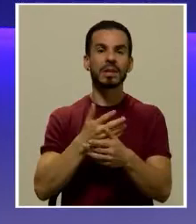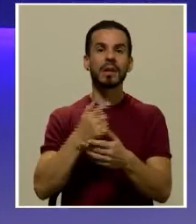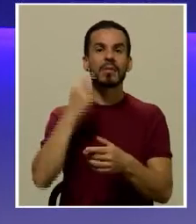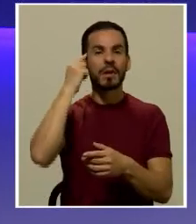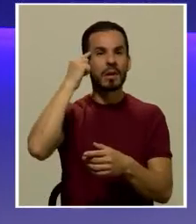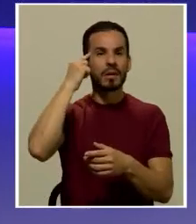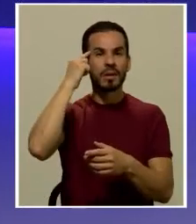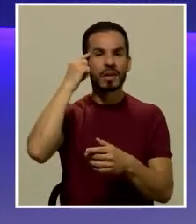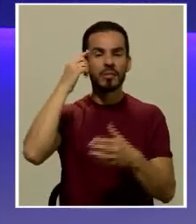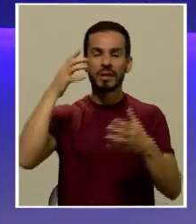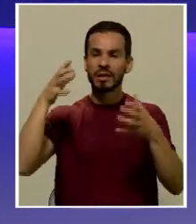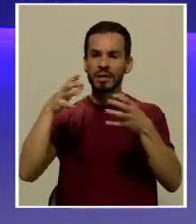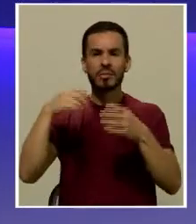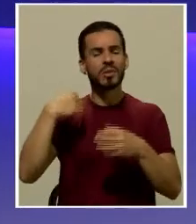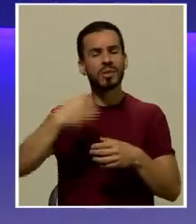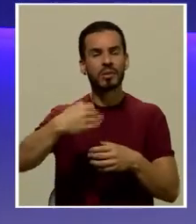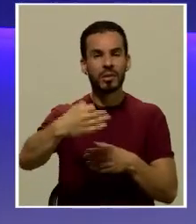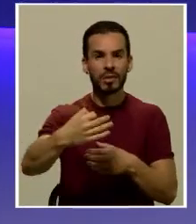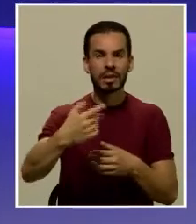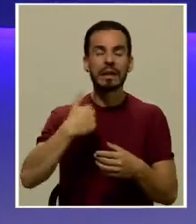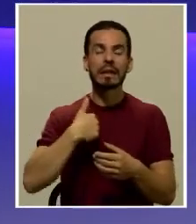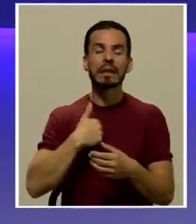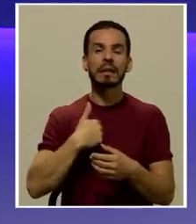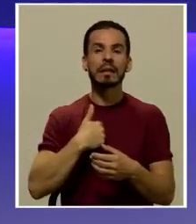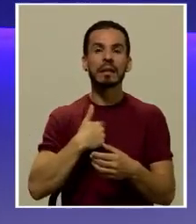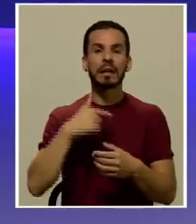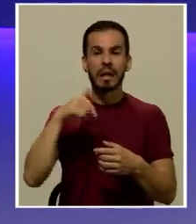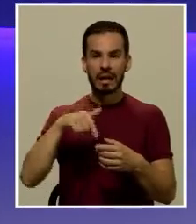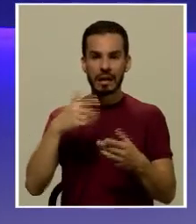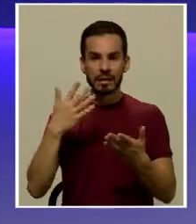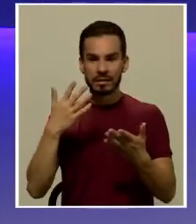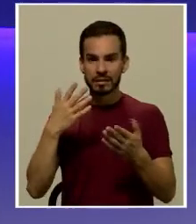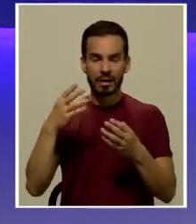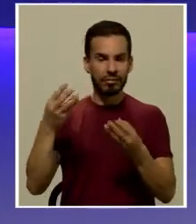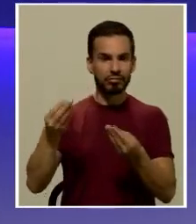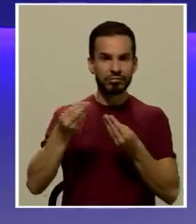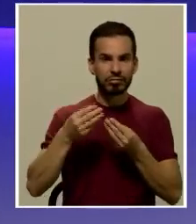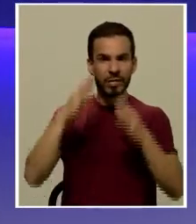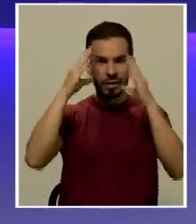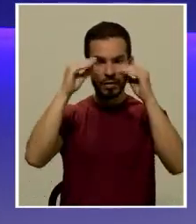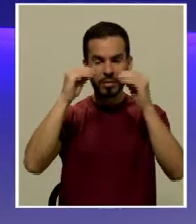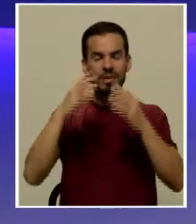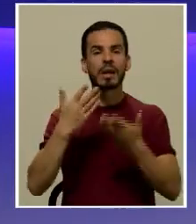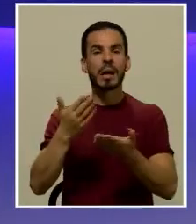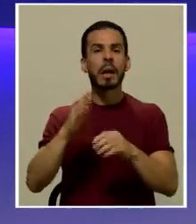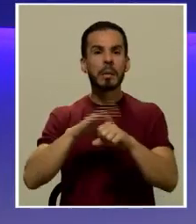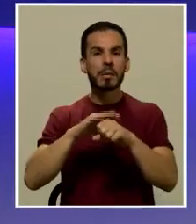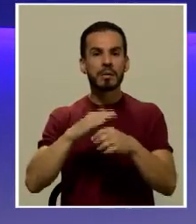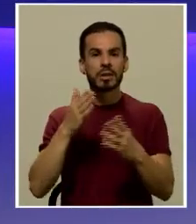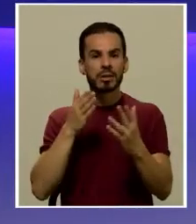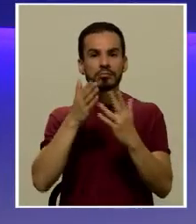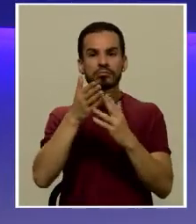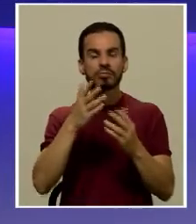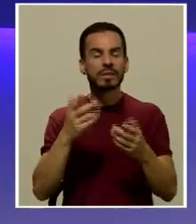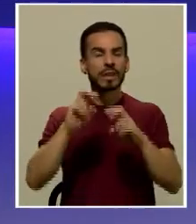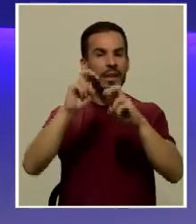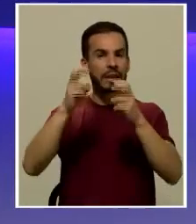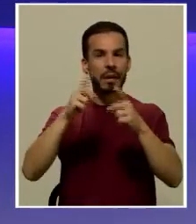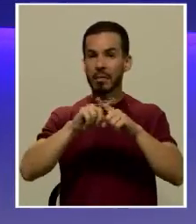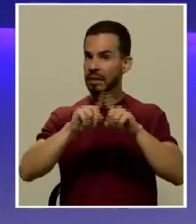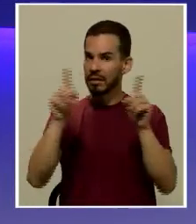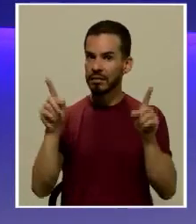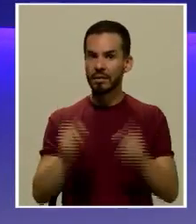del pensamiento cotidiano y tener estos cruces que que nos permiten abordar temas